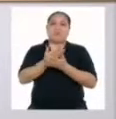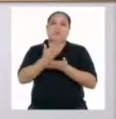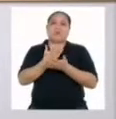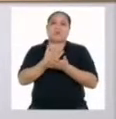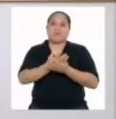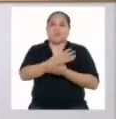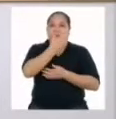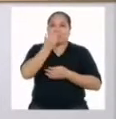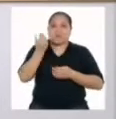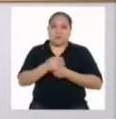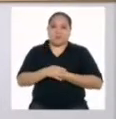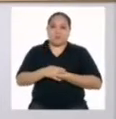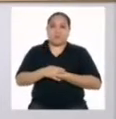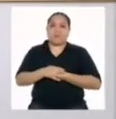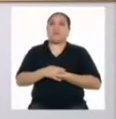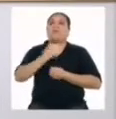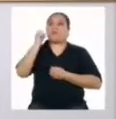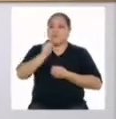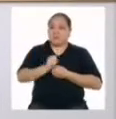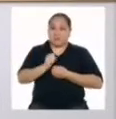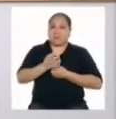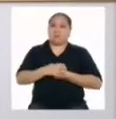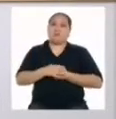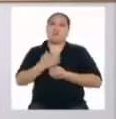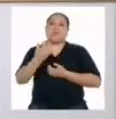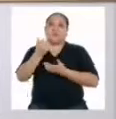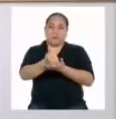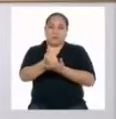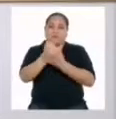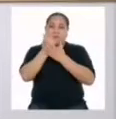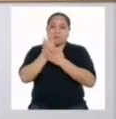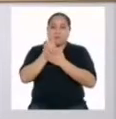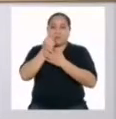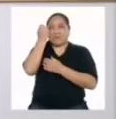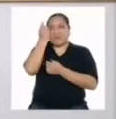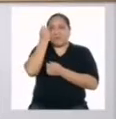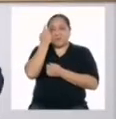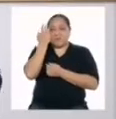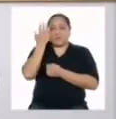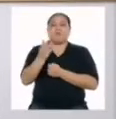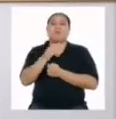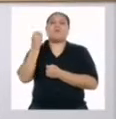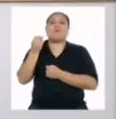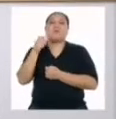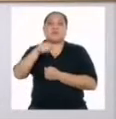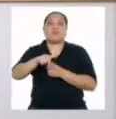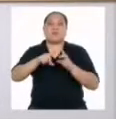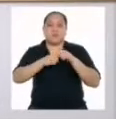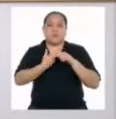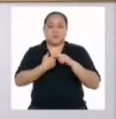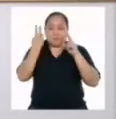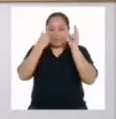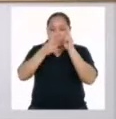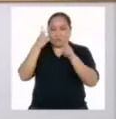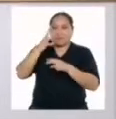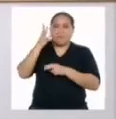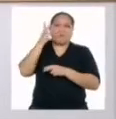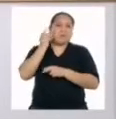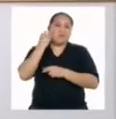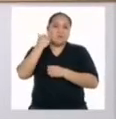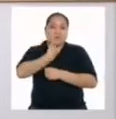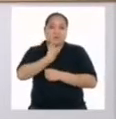sustentarla mejor. Y claro que sí, nos ayuda en nuestra comprensión, pues partimos de nuestra